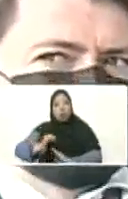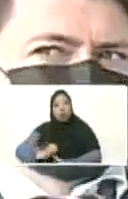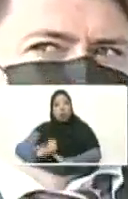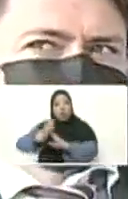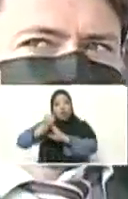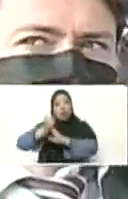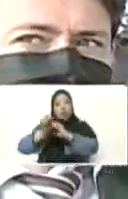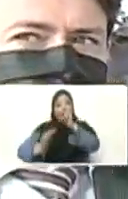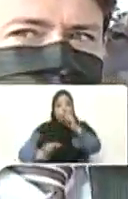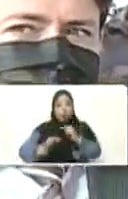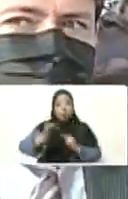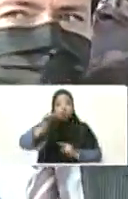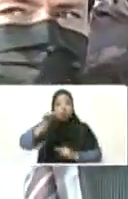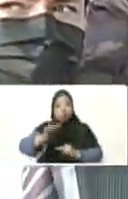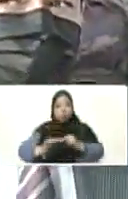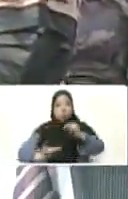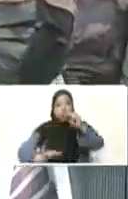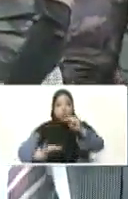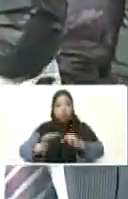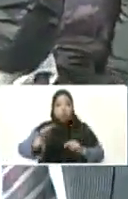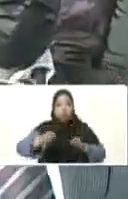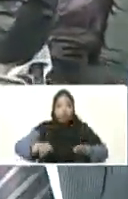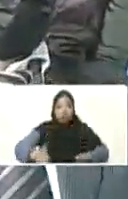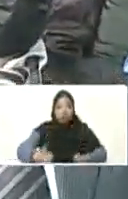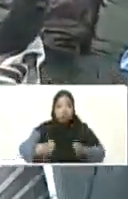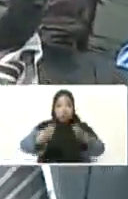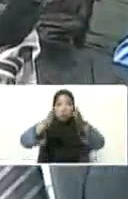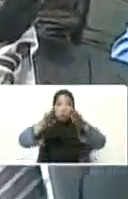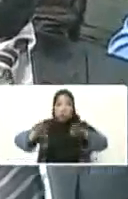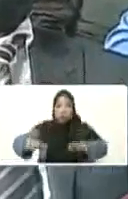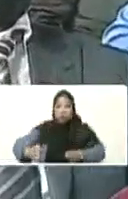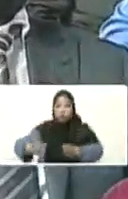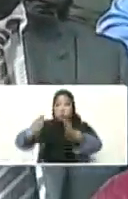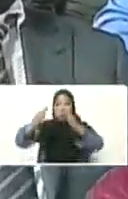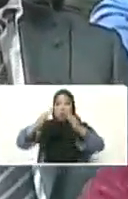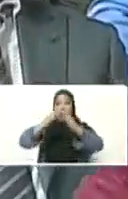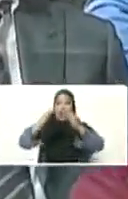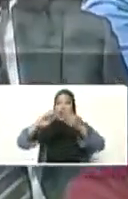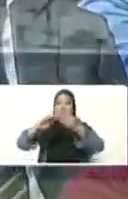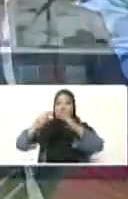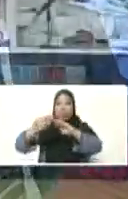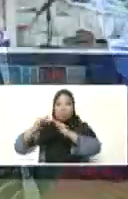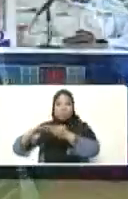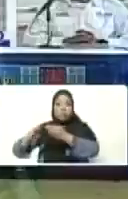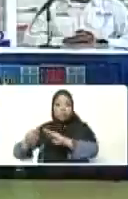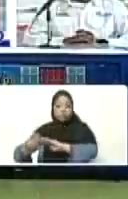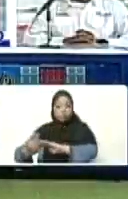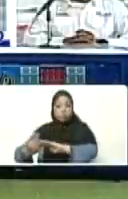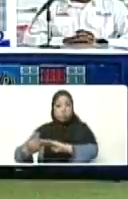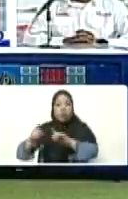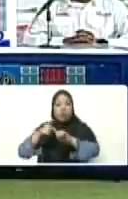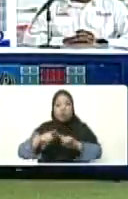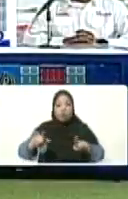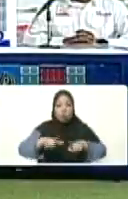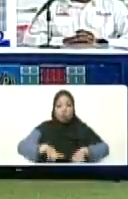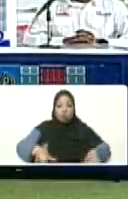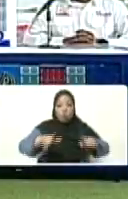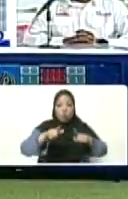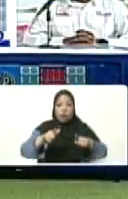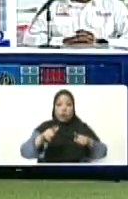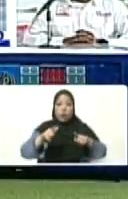complejos habitacionales, urbanismo, casas, apartamentos.